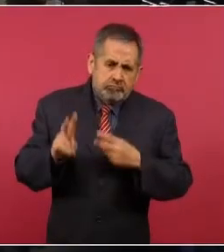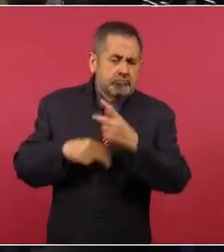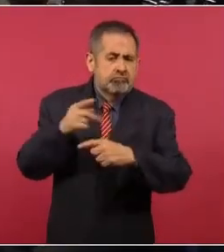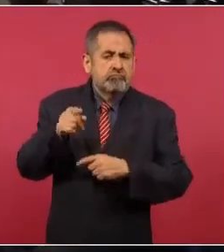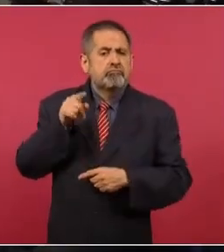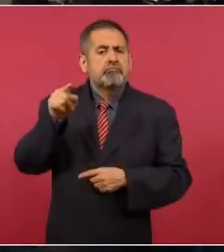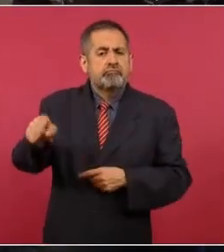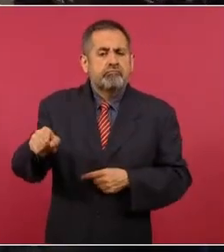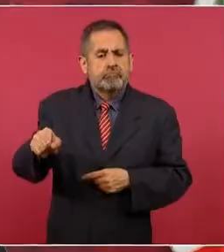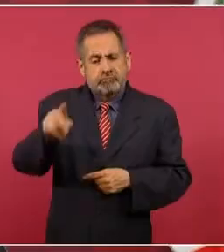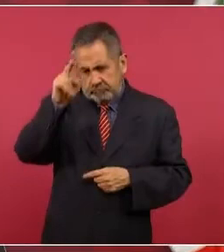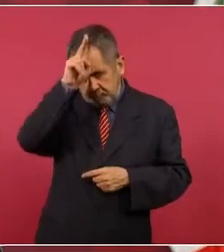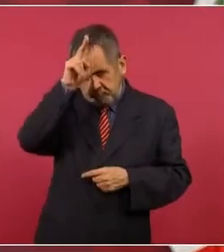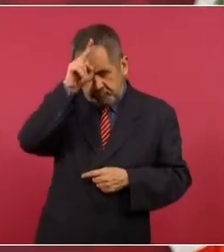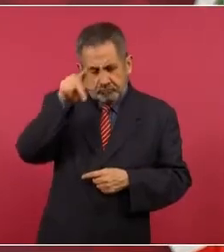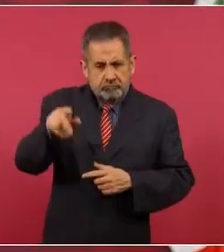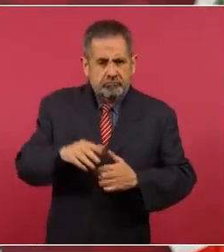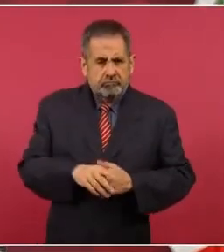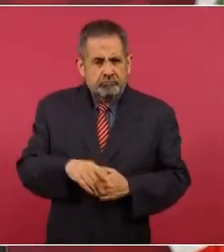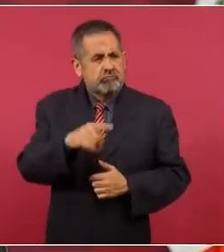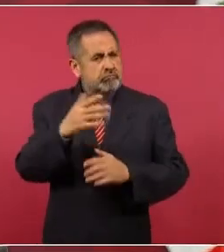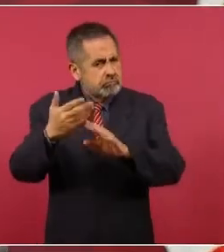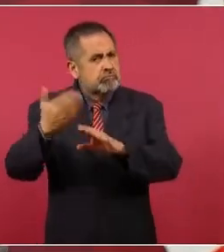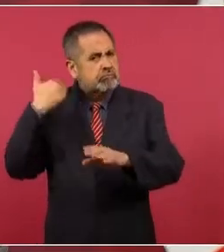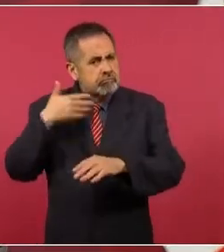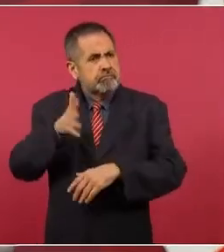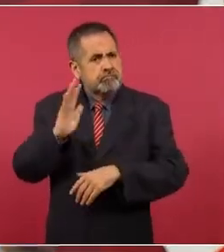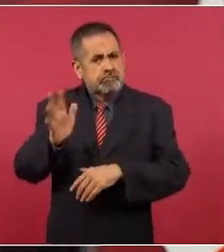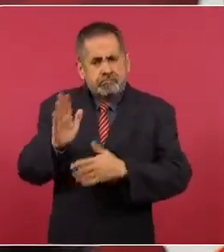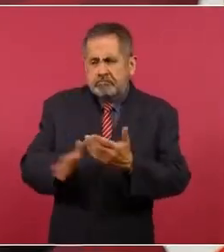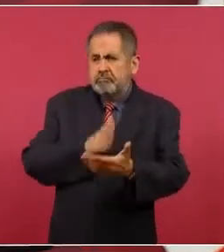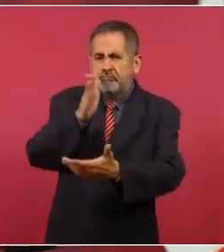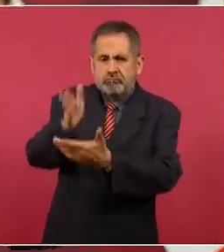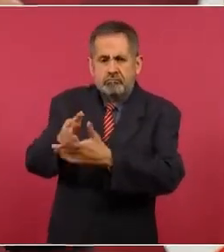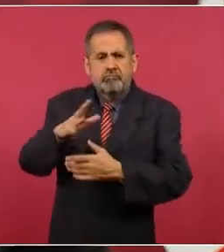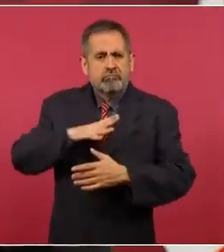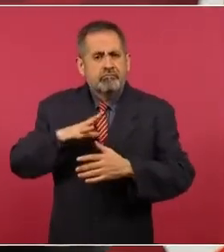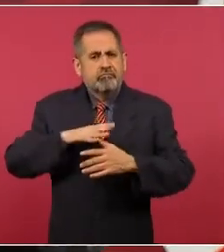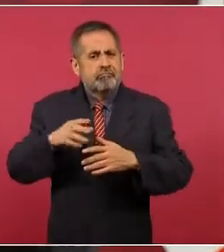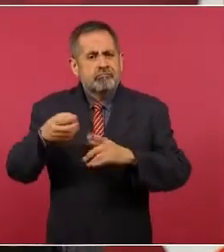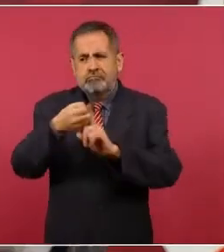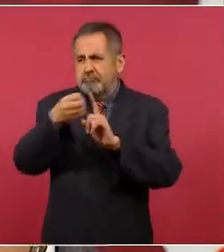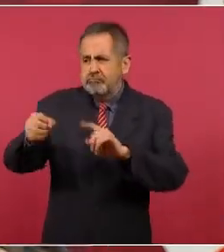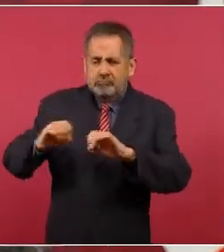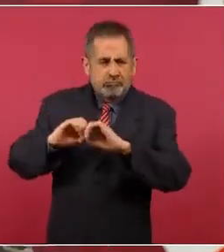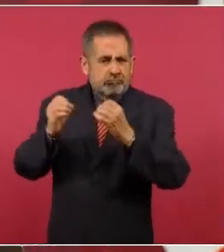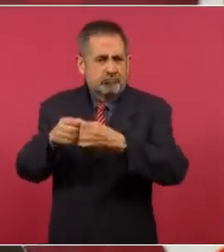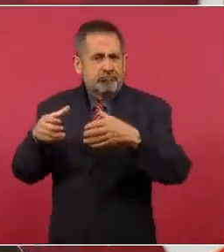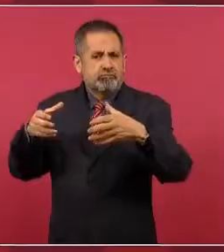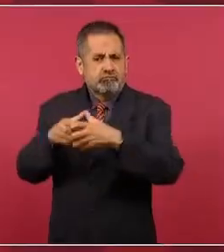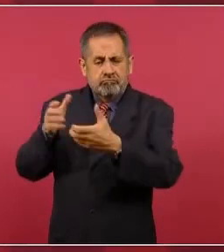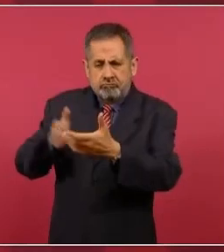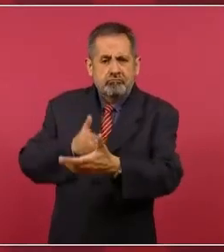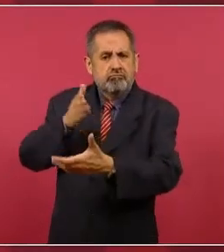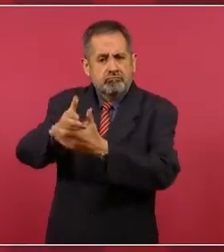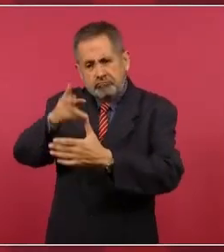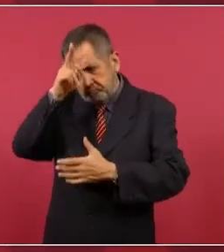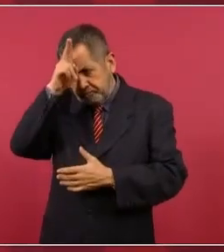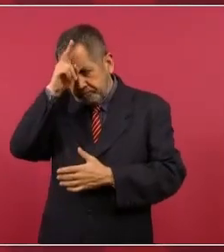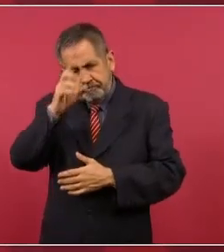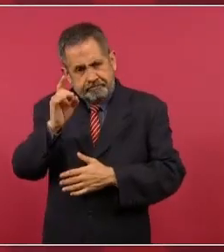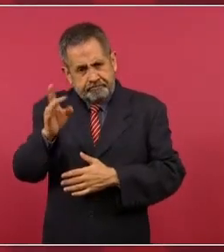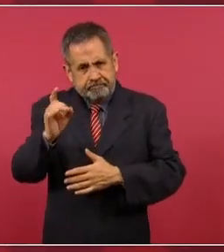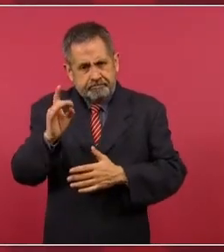Perú, que ya lo hizo. tienen una organización de